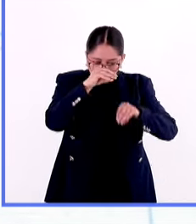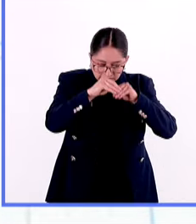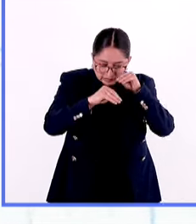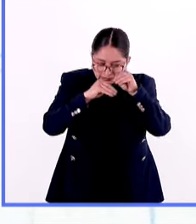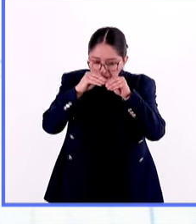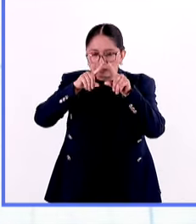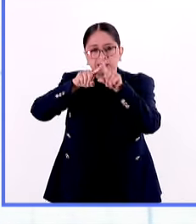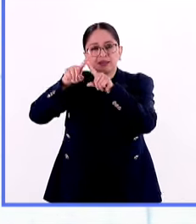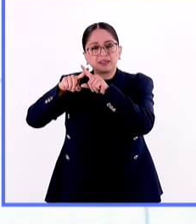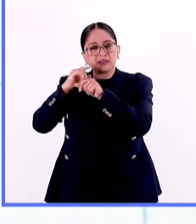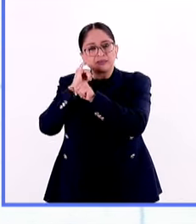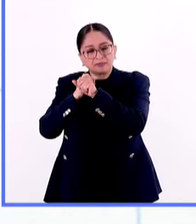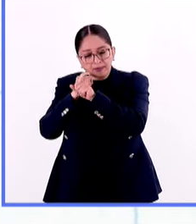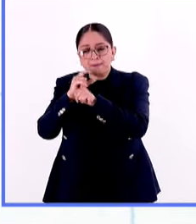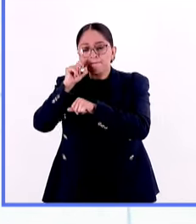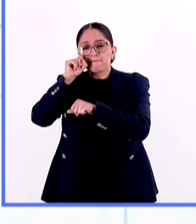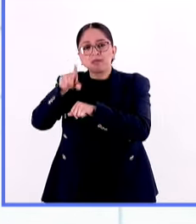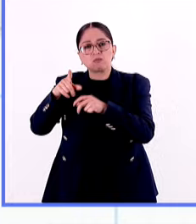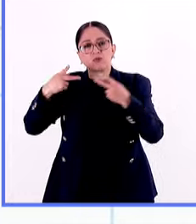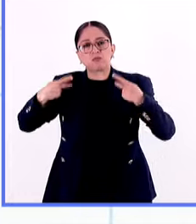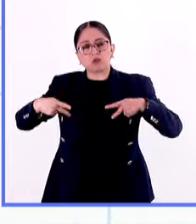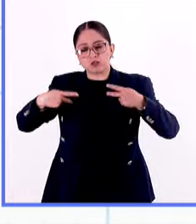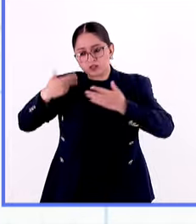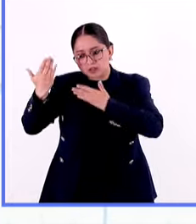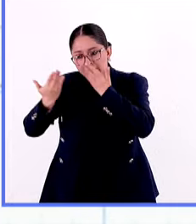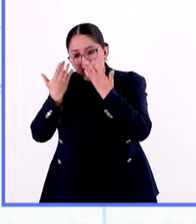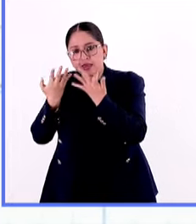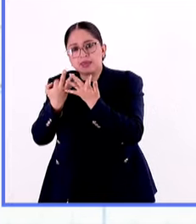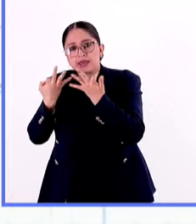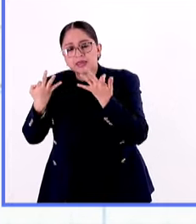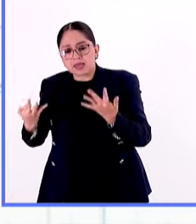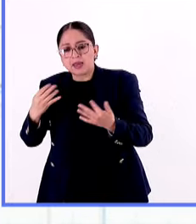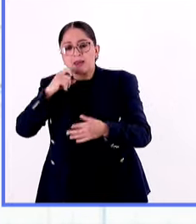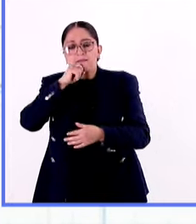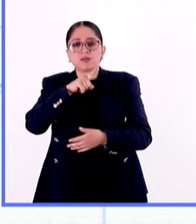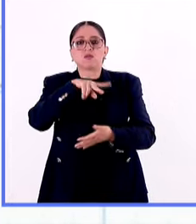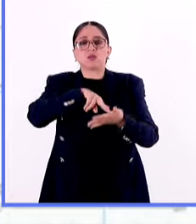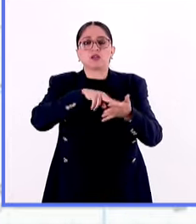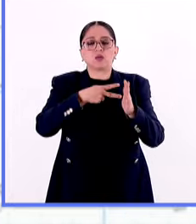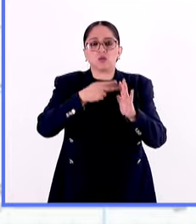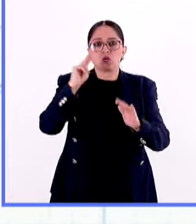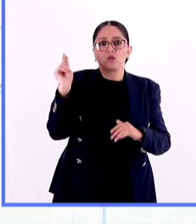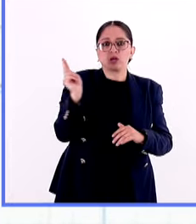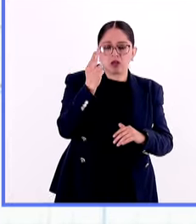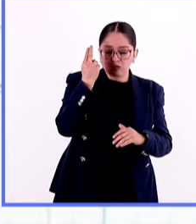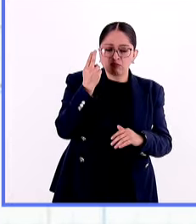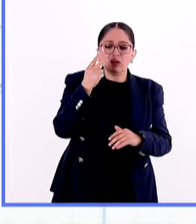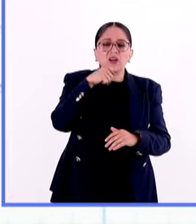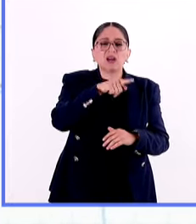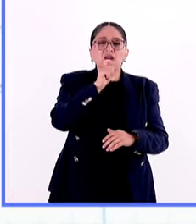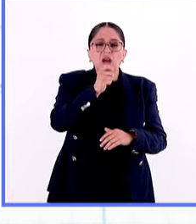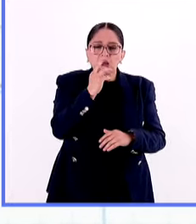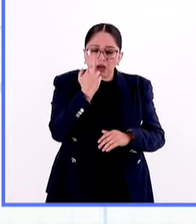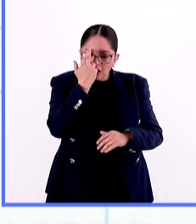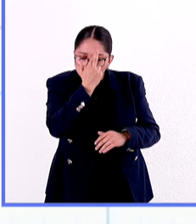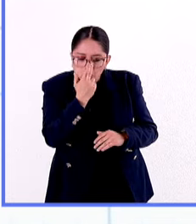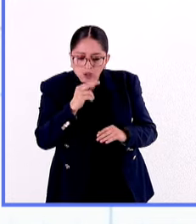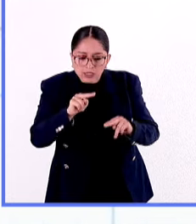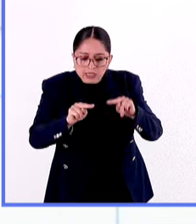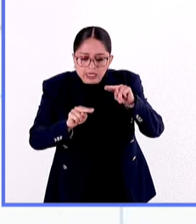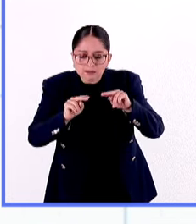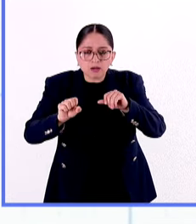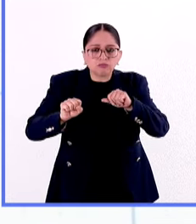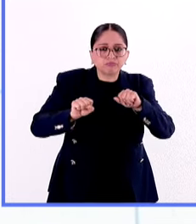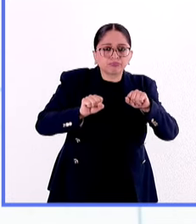especialistas y estudiantes de Ciencias de la Tierra e Ingeniería de la UNAM. Se trata del primer proyecto de medición sísmica masiva dentro de